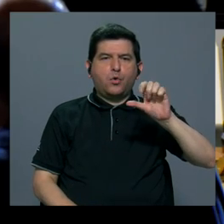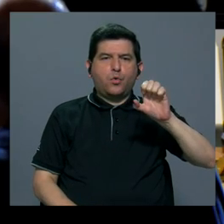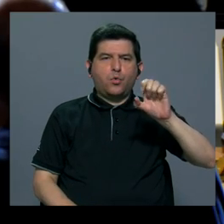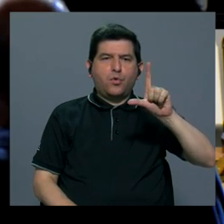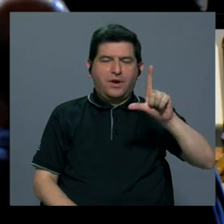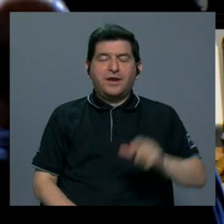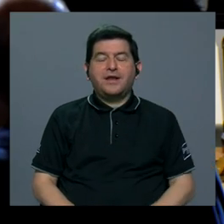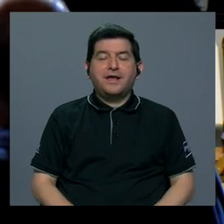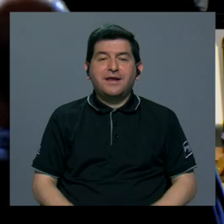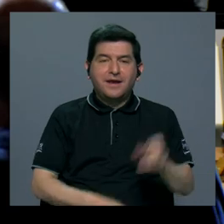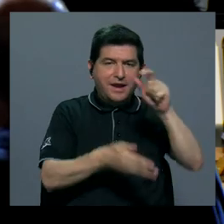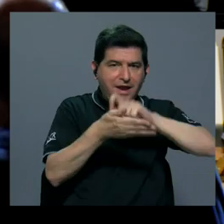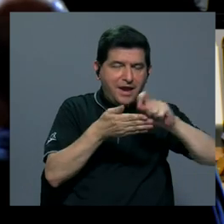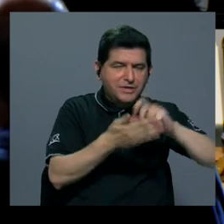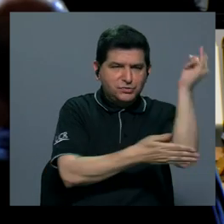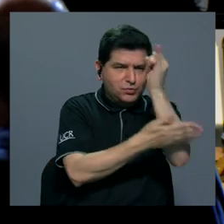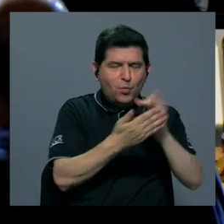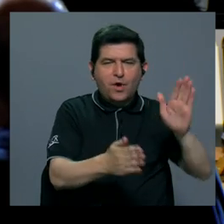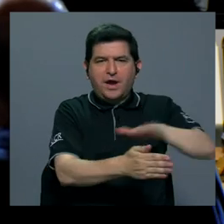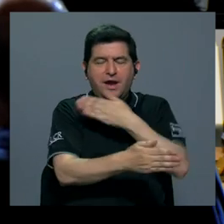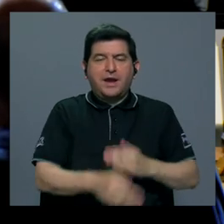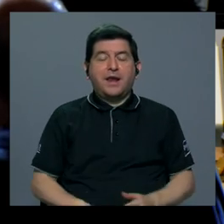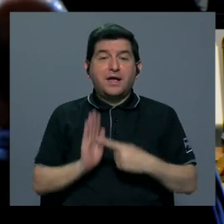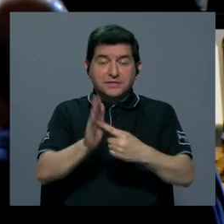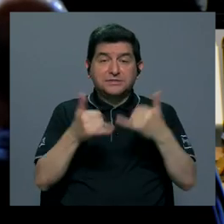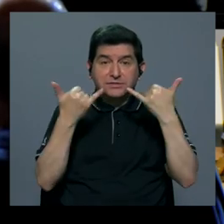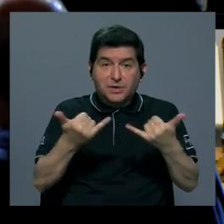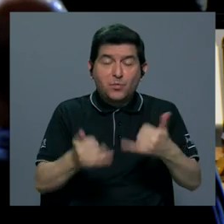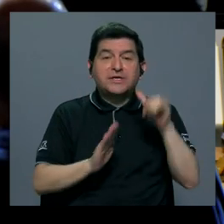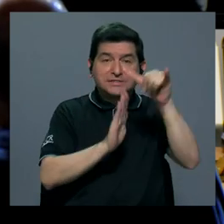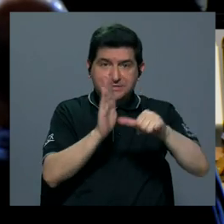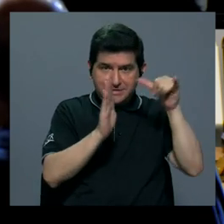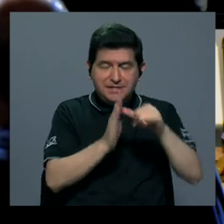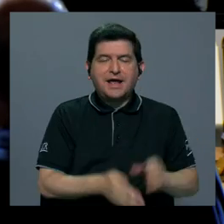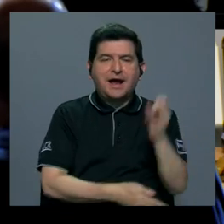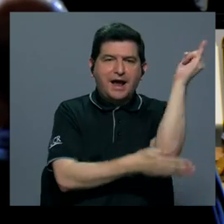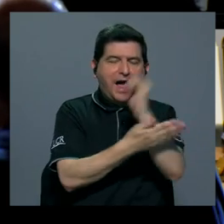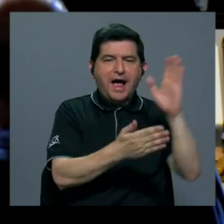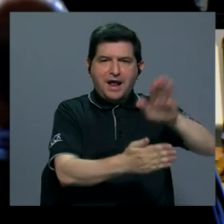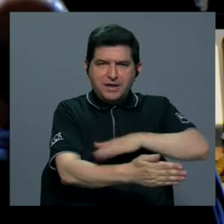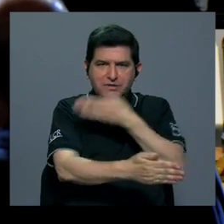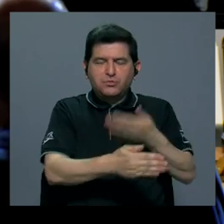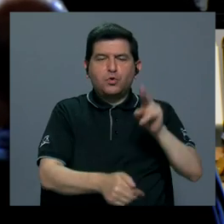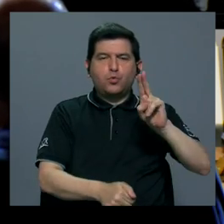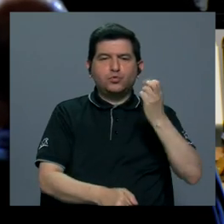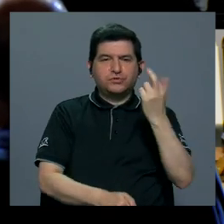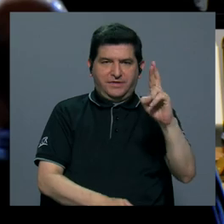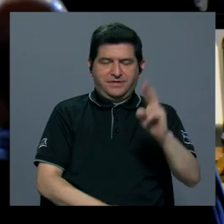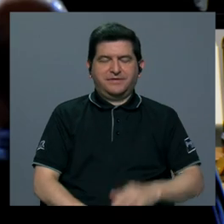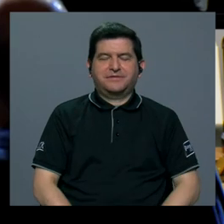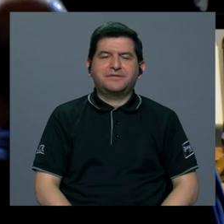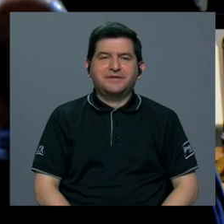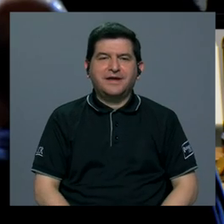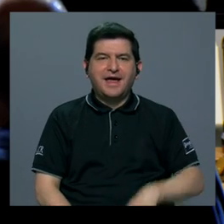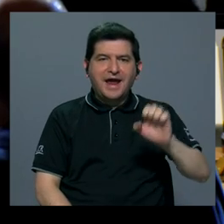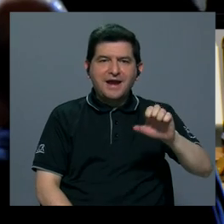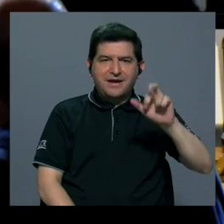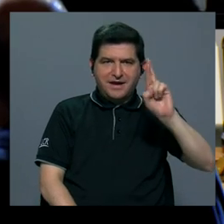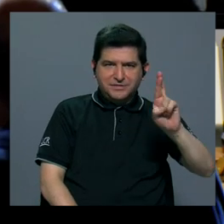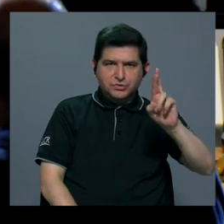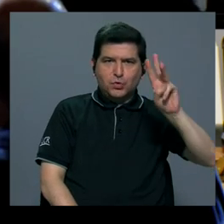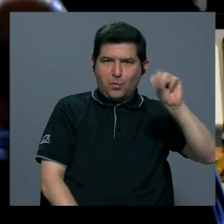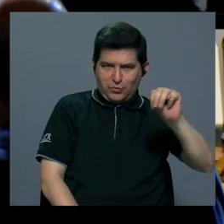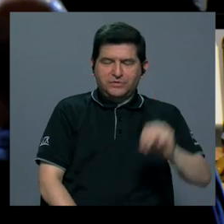Además, se transmiten en vivo desde el canal de YouTube Artes Musicales UCR Ernesto Rodríguez